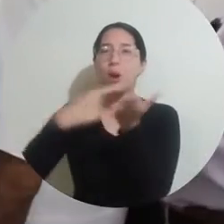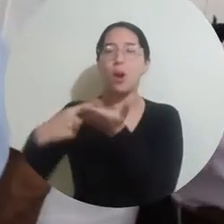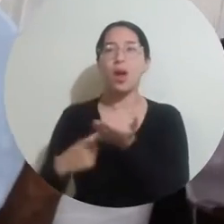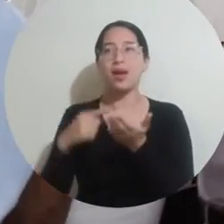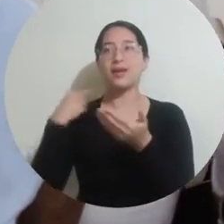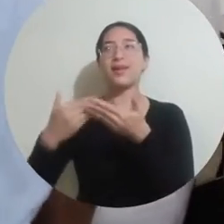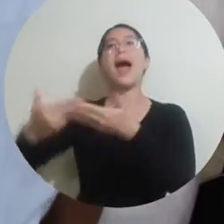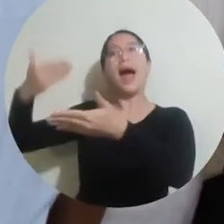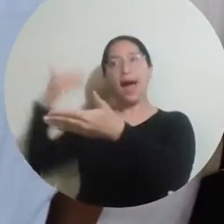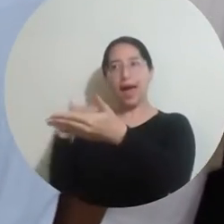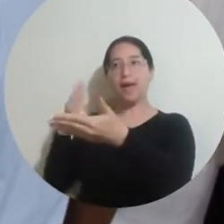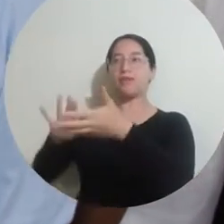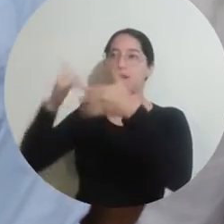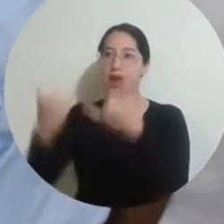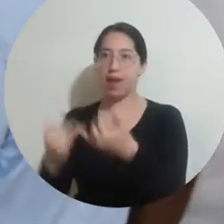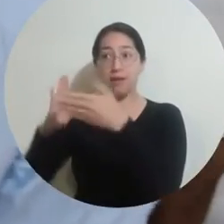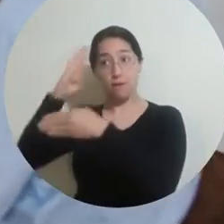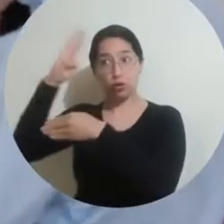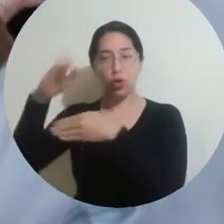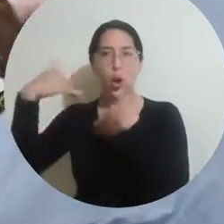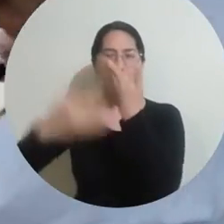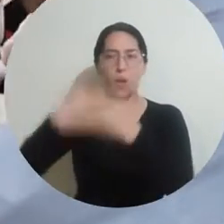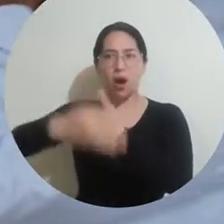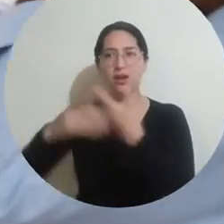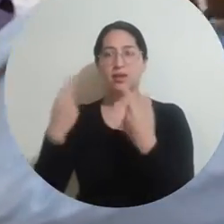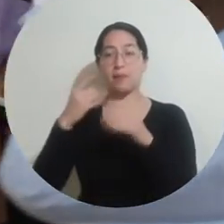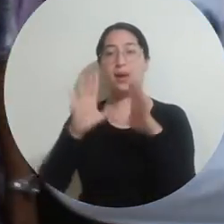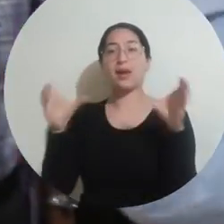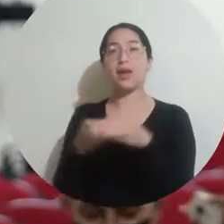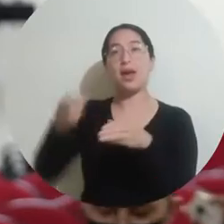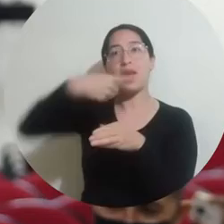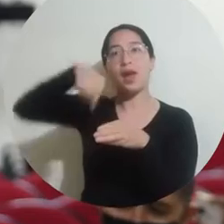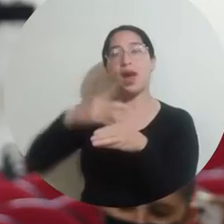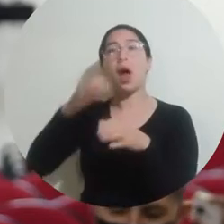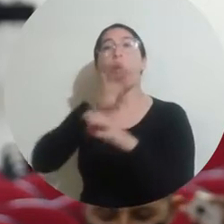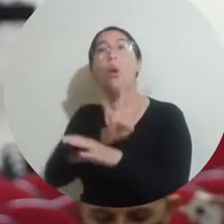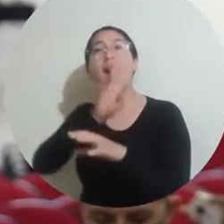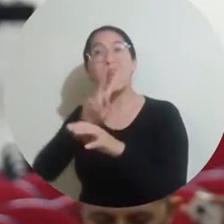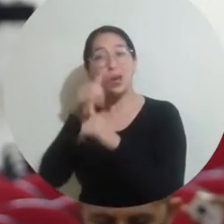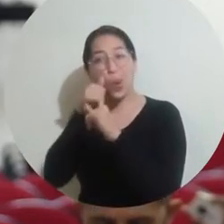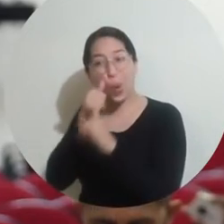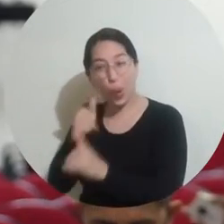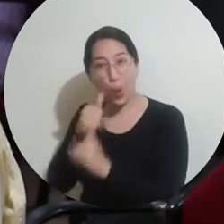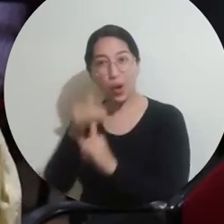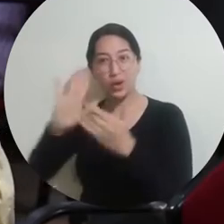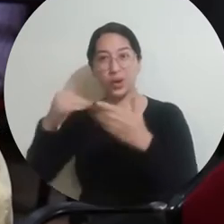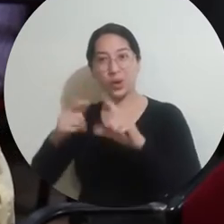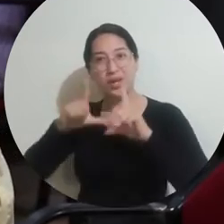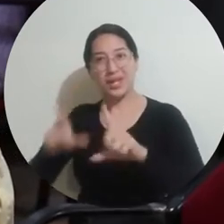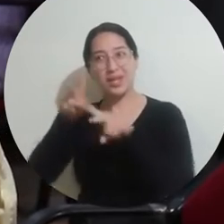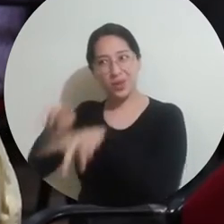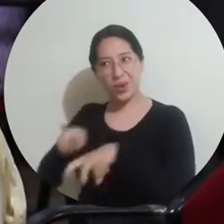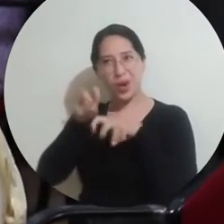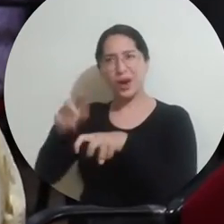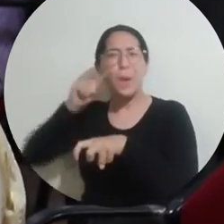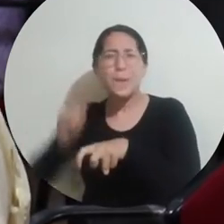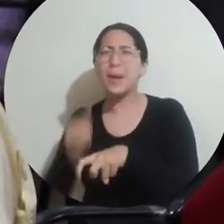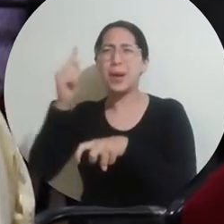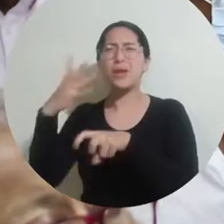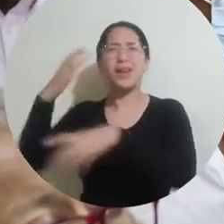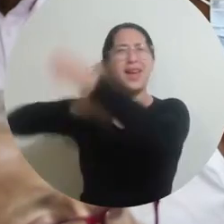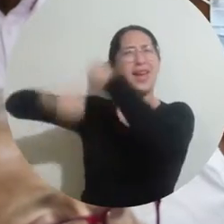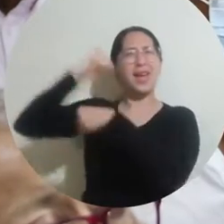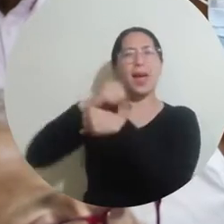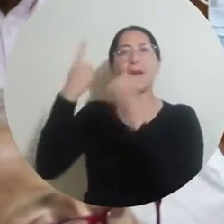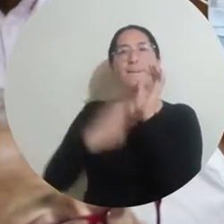y el futuro de este mismo programa, hubo un especial evento de homenaje a 42 ingenieros agrónomos que fueron los primeros graduados de esta unidad académica que